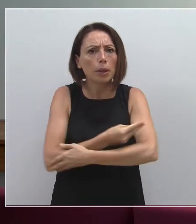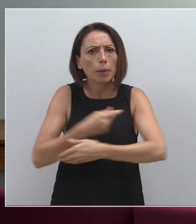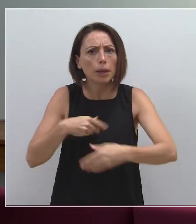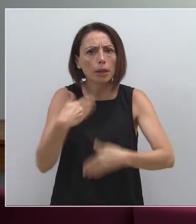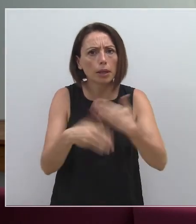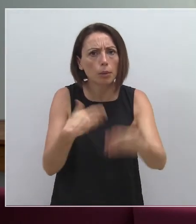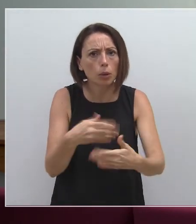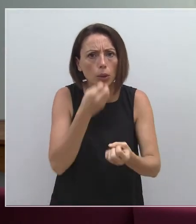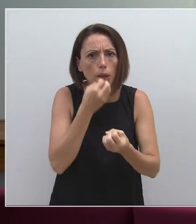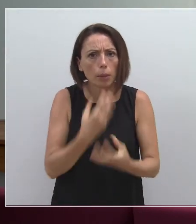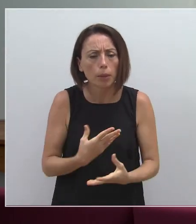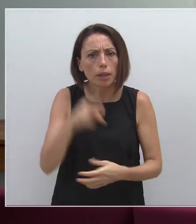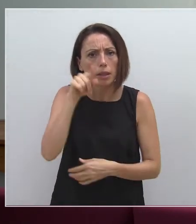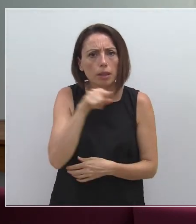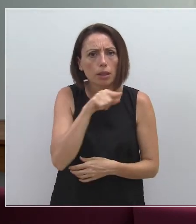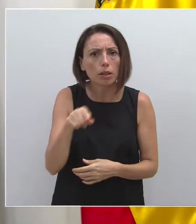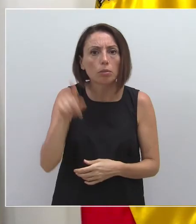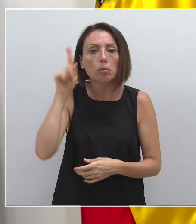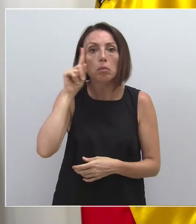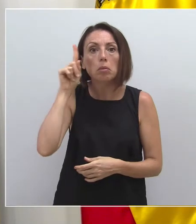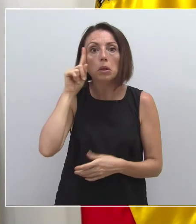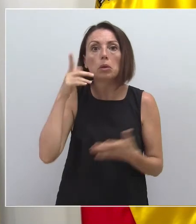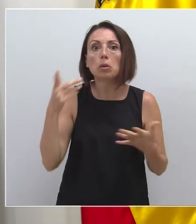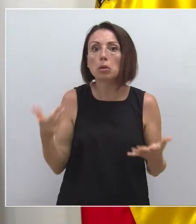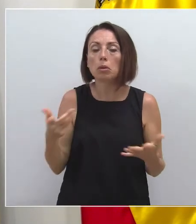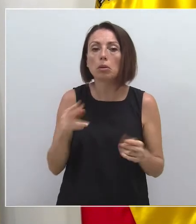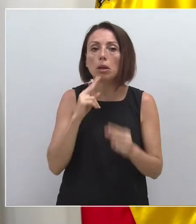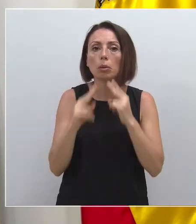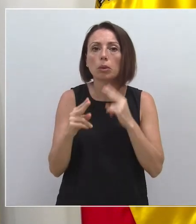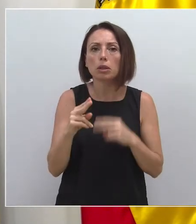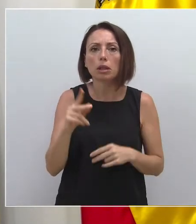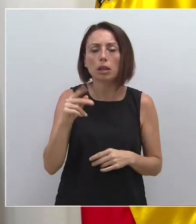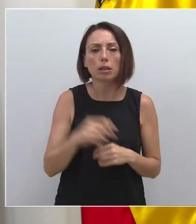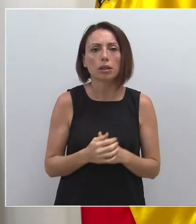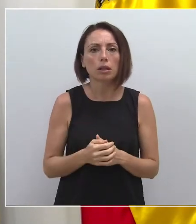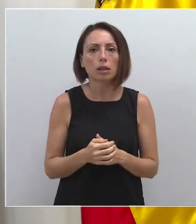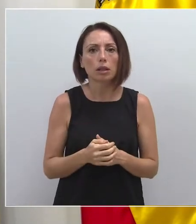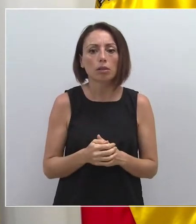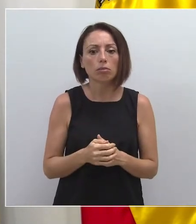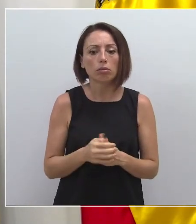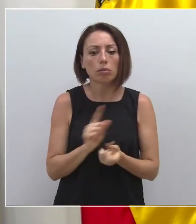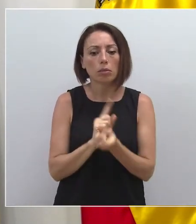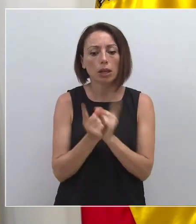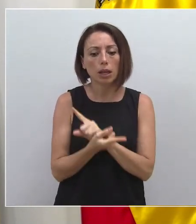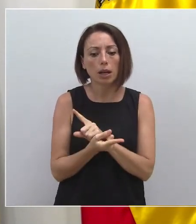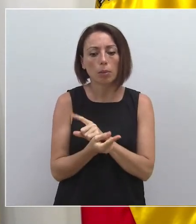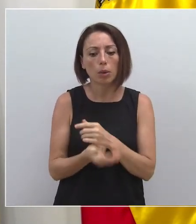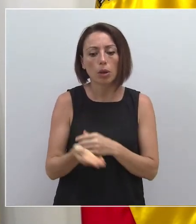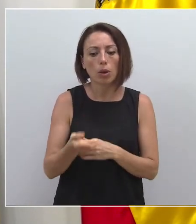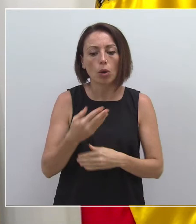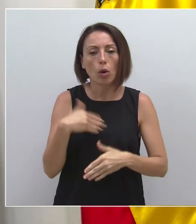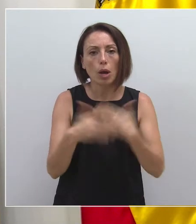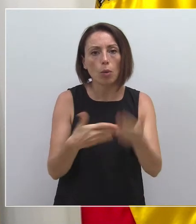En principio no tenemos constancia de que se haya producido una modificación en la evolución que ayer se